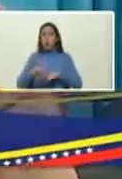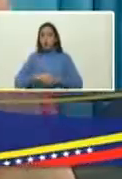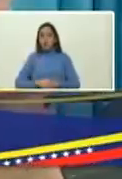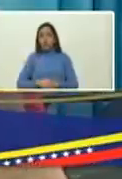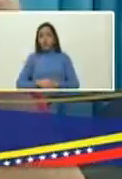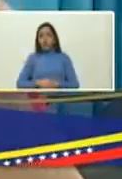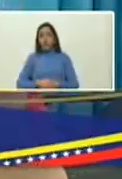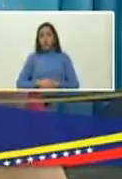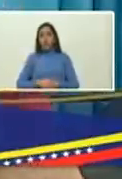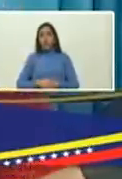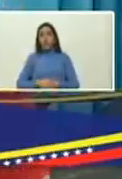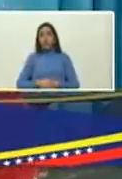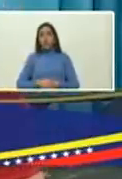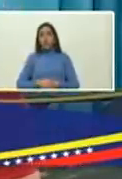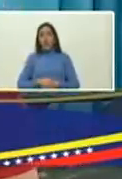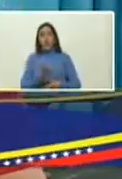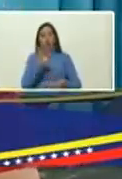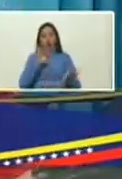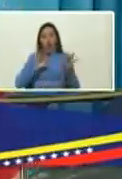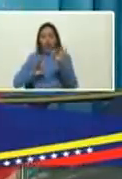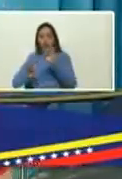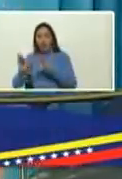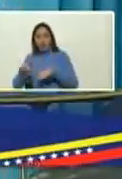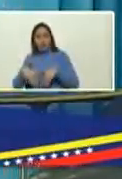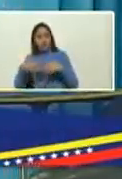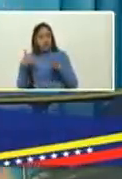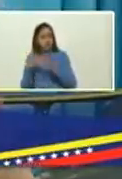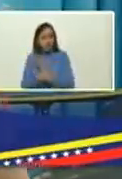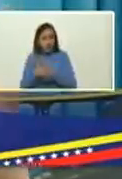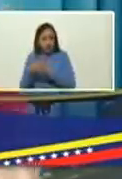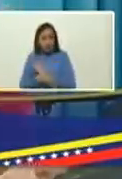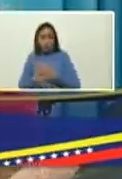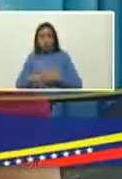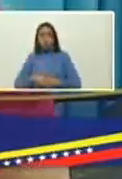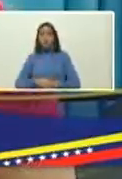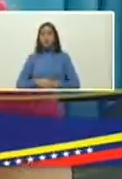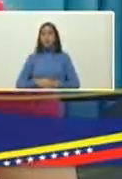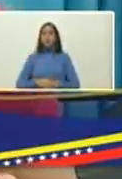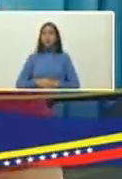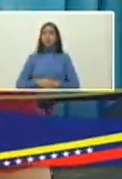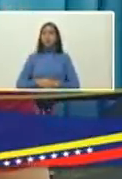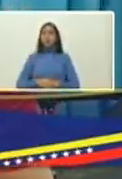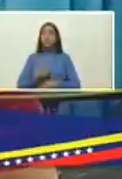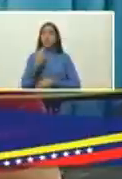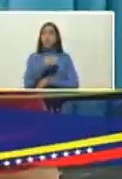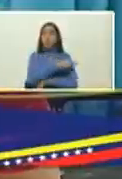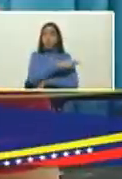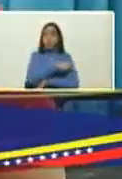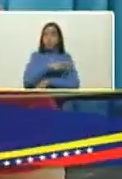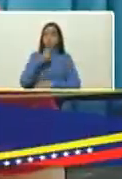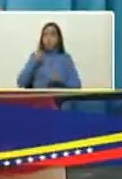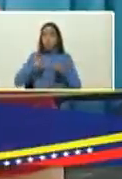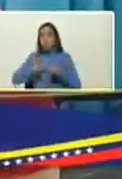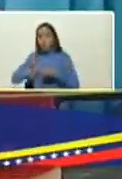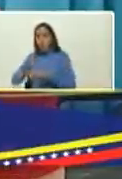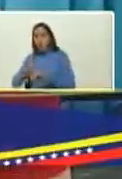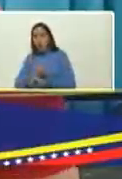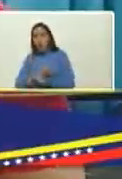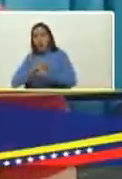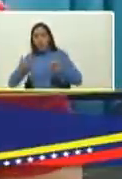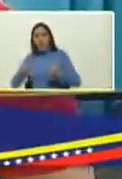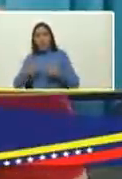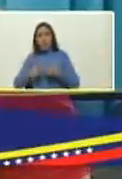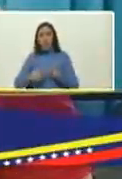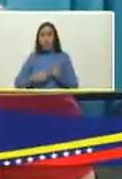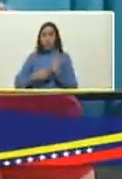quirúrgicas solamente electivas quiere decir que su vida útil bueno concluyó en algunos espacios y es por eso que usted